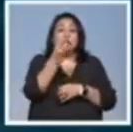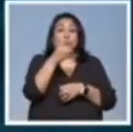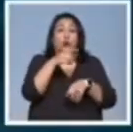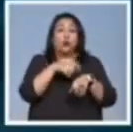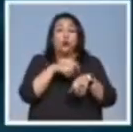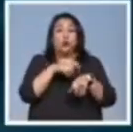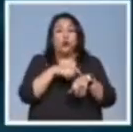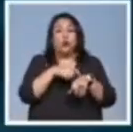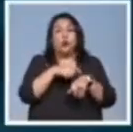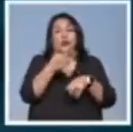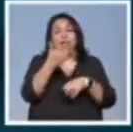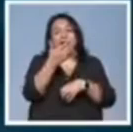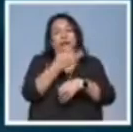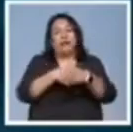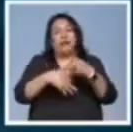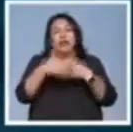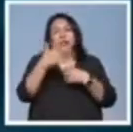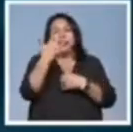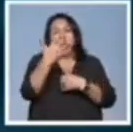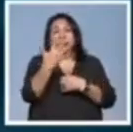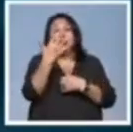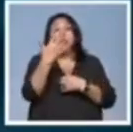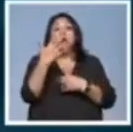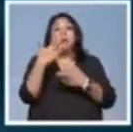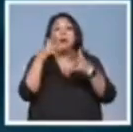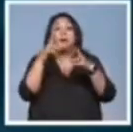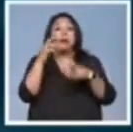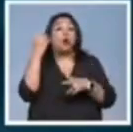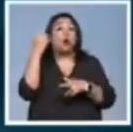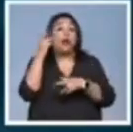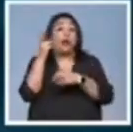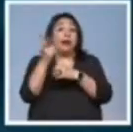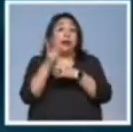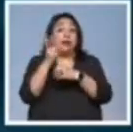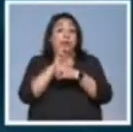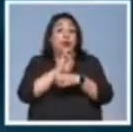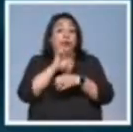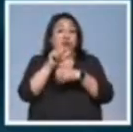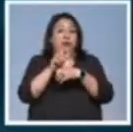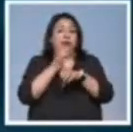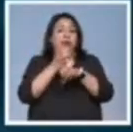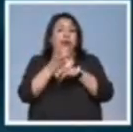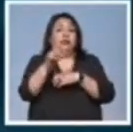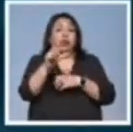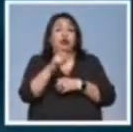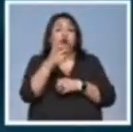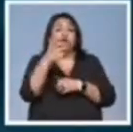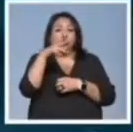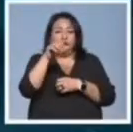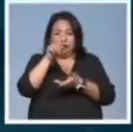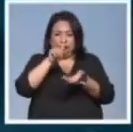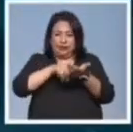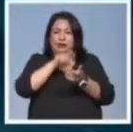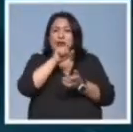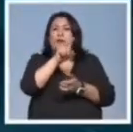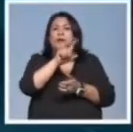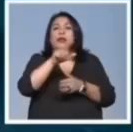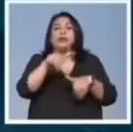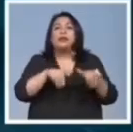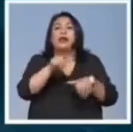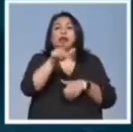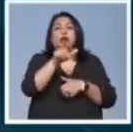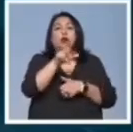las 17 horas, representando a Oaxaca como estado invitado de honor. Xunca también tendrá una temporada en el Teatro Javier